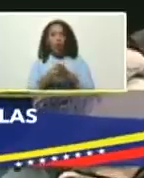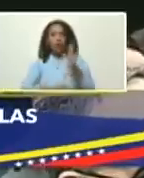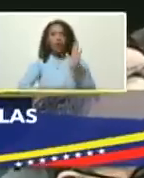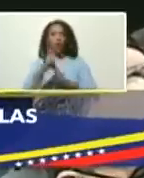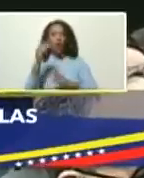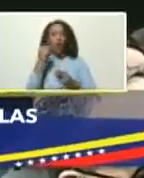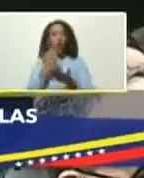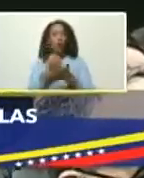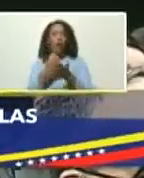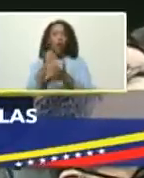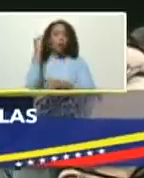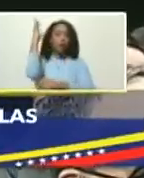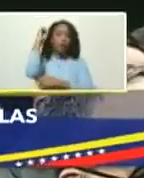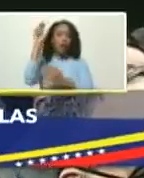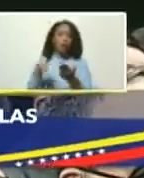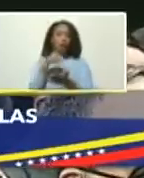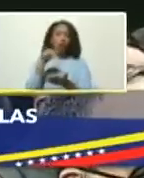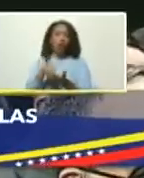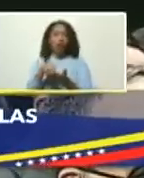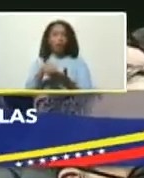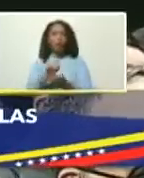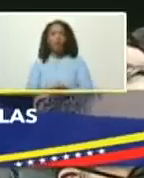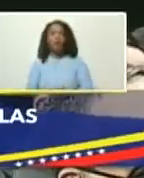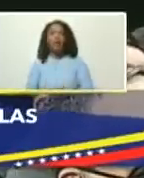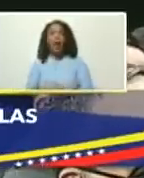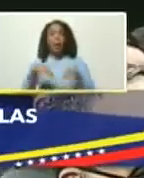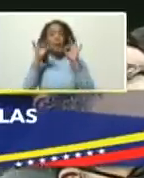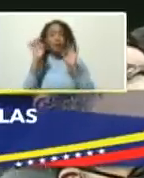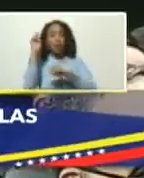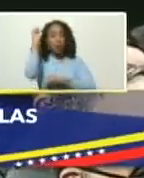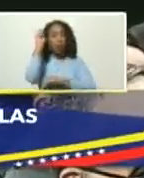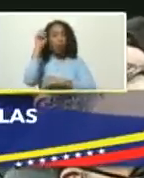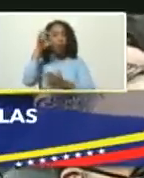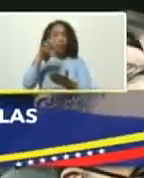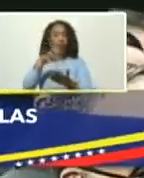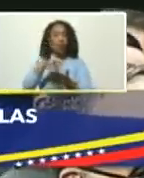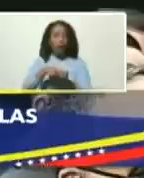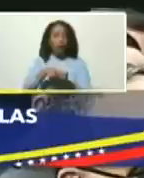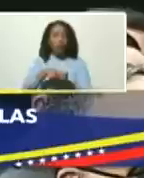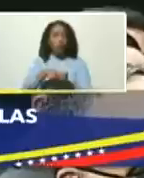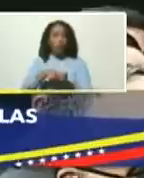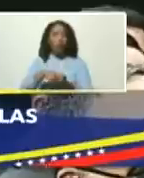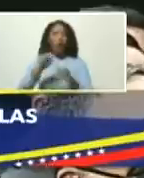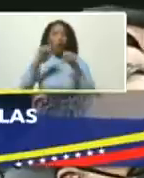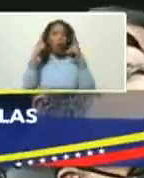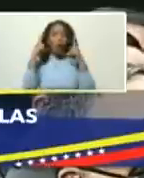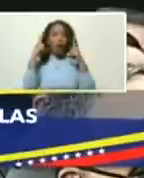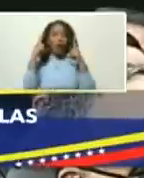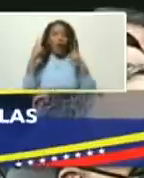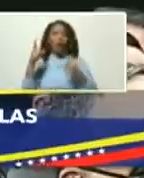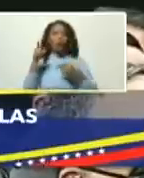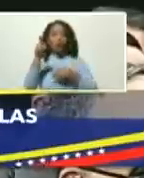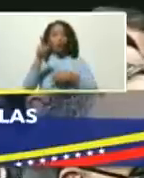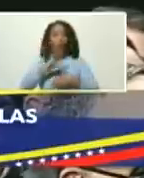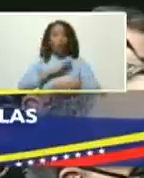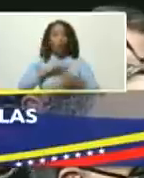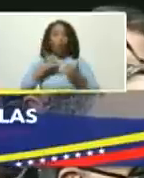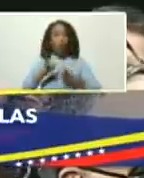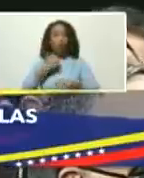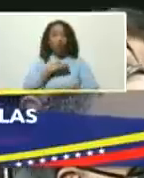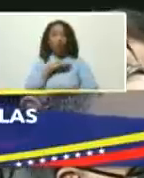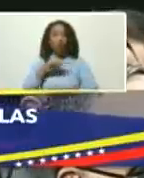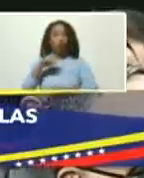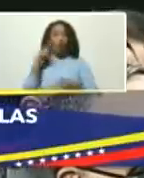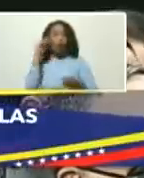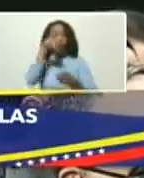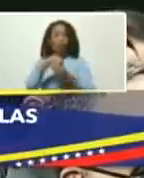asamblea nacional y de manera muy especial del diputado por el estado de la guaira Nicolás Ernesto Maduro Guerra quienes nos hemos adentrado